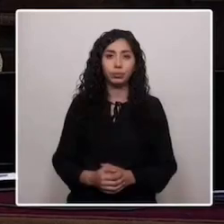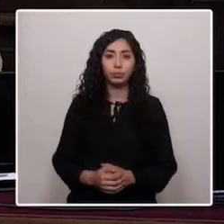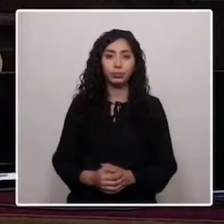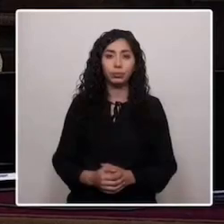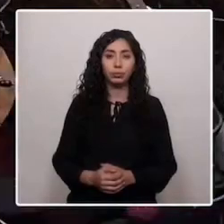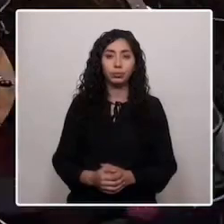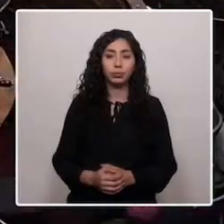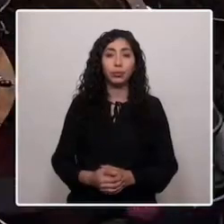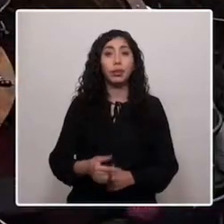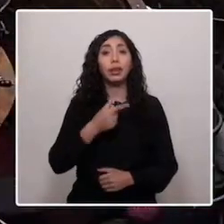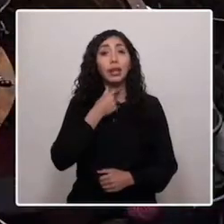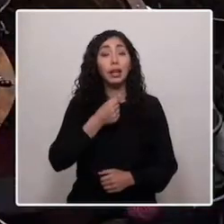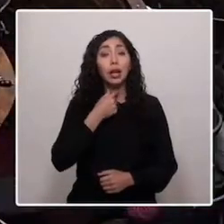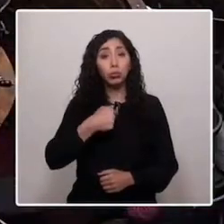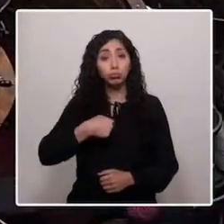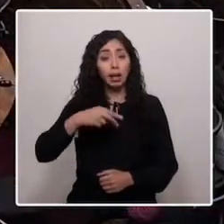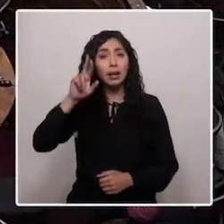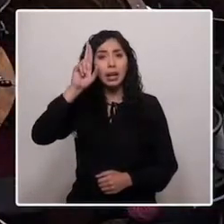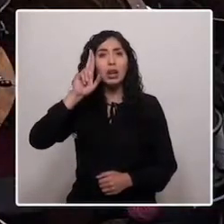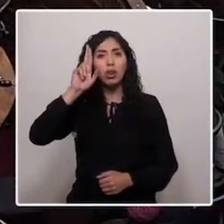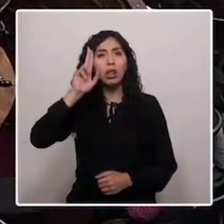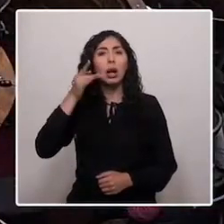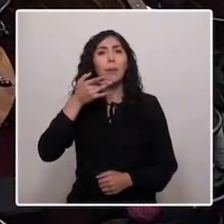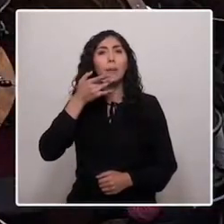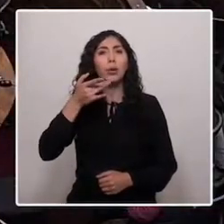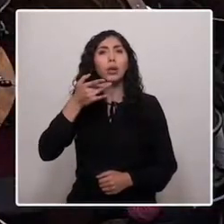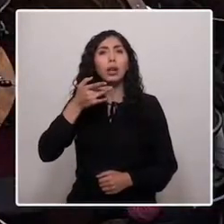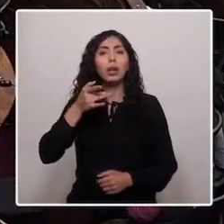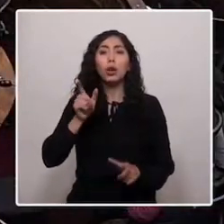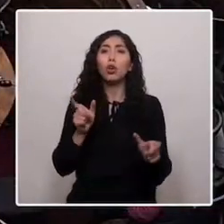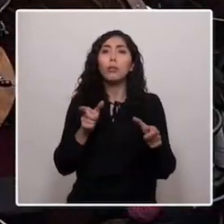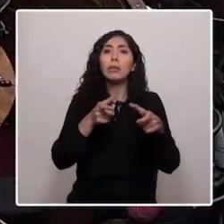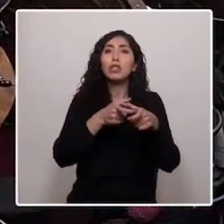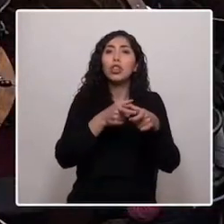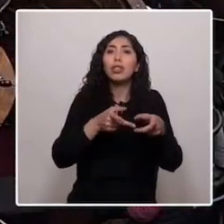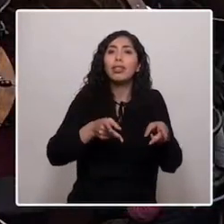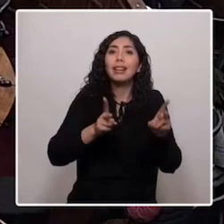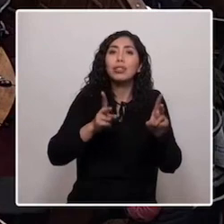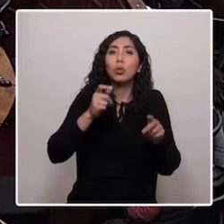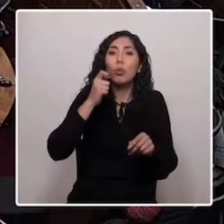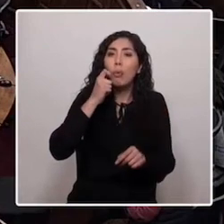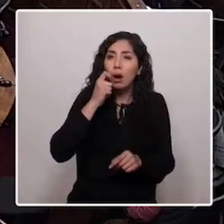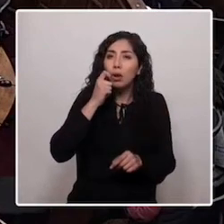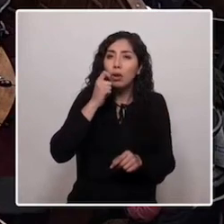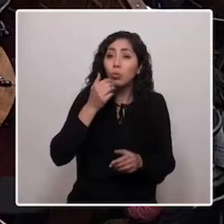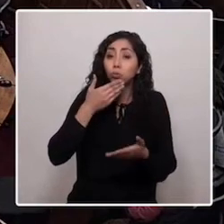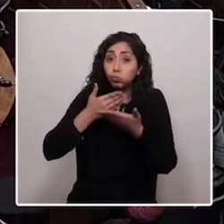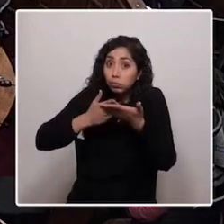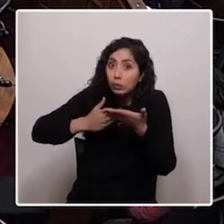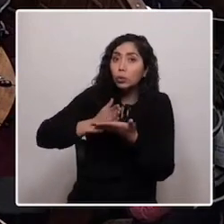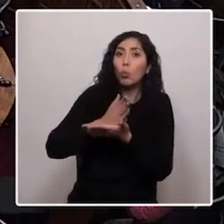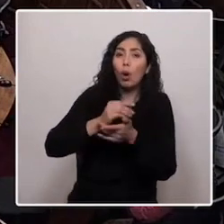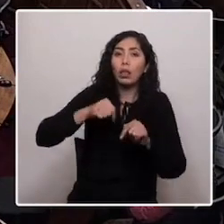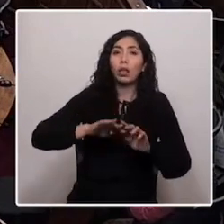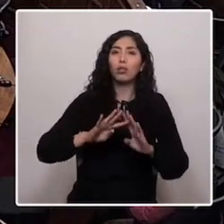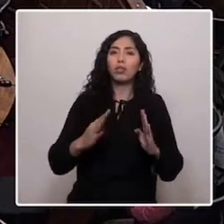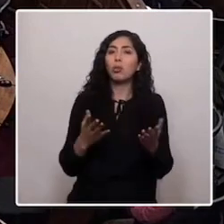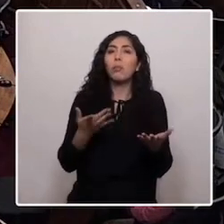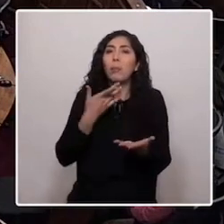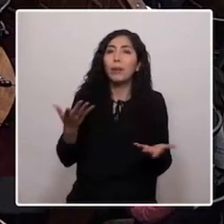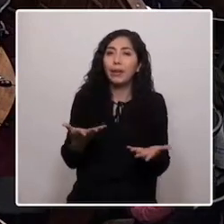Quiero recordarnos por qué levantamos la Comisión de Derechos Humanos desde el inicio de esta convención.